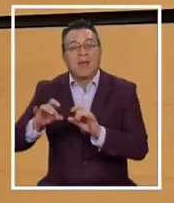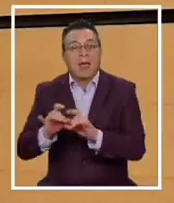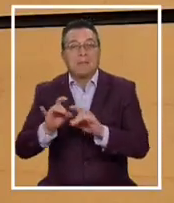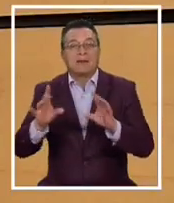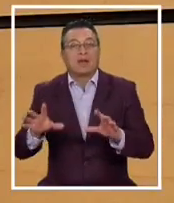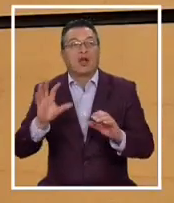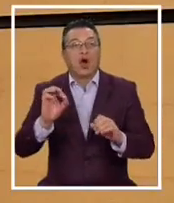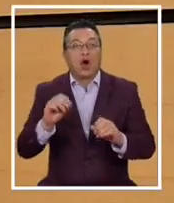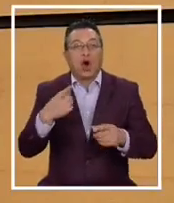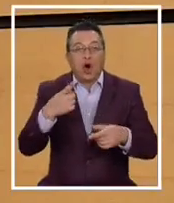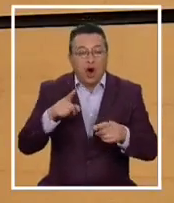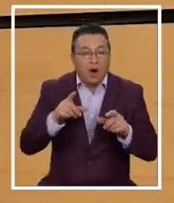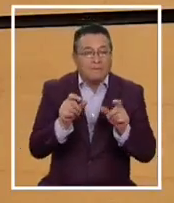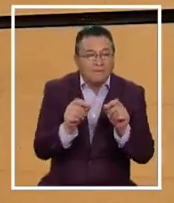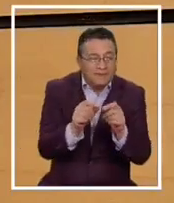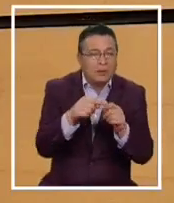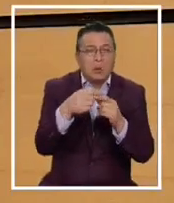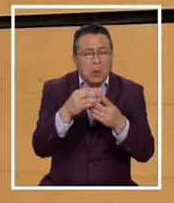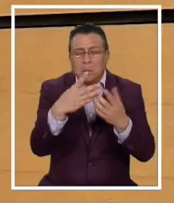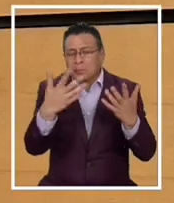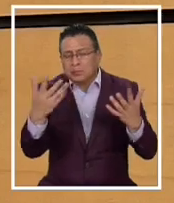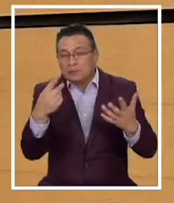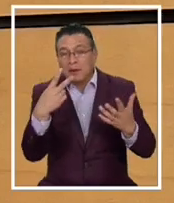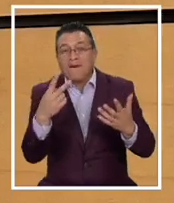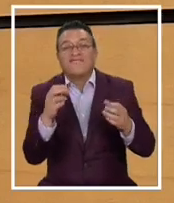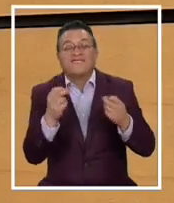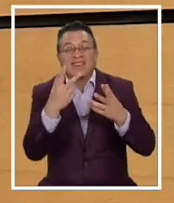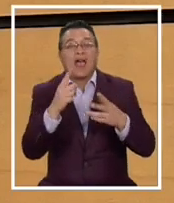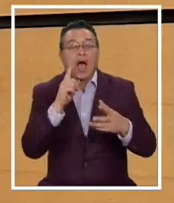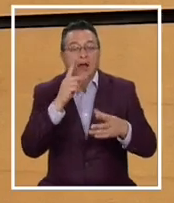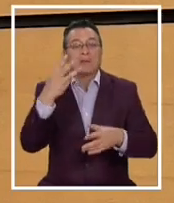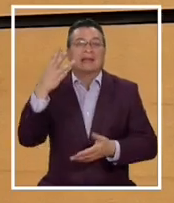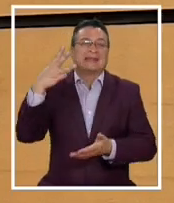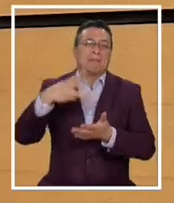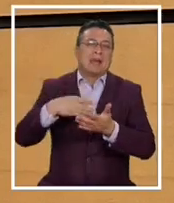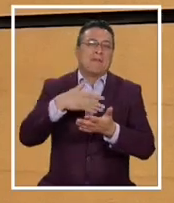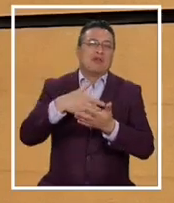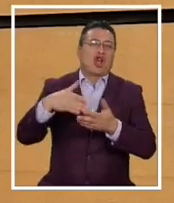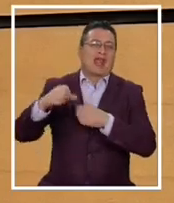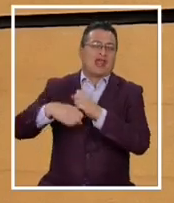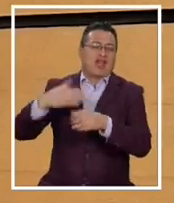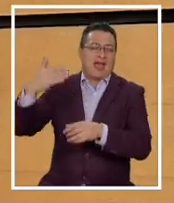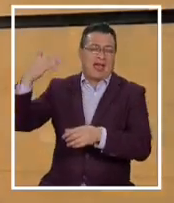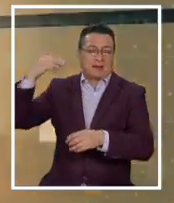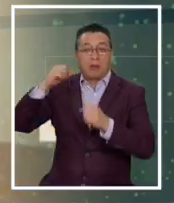sabe, también de bacterias o de alguna vida que haya podido haber en Marte hace unos 3.000 millones de años atrás.